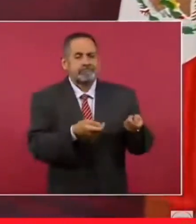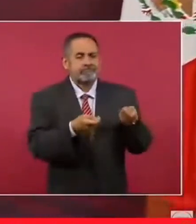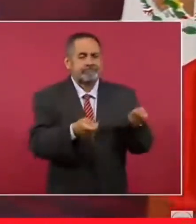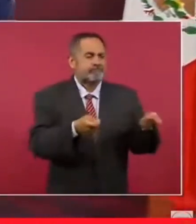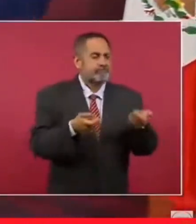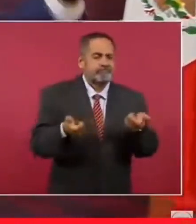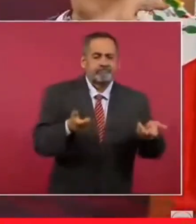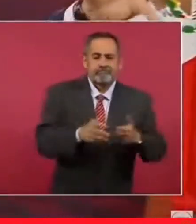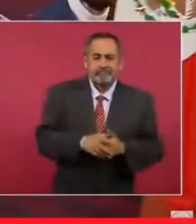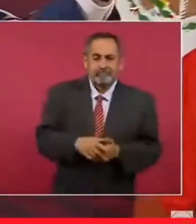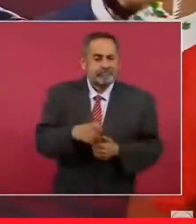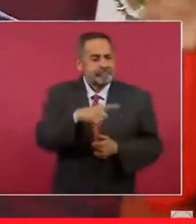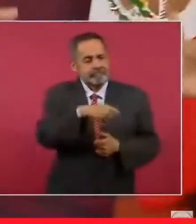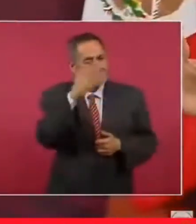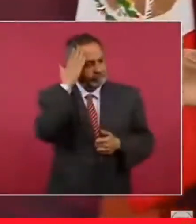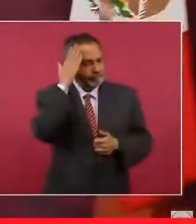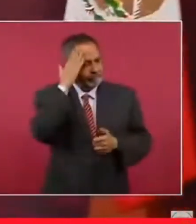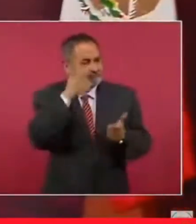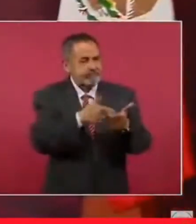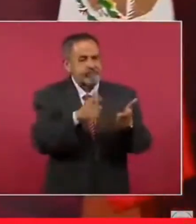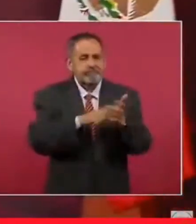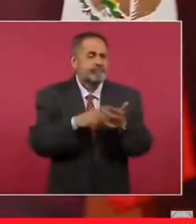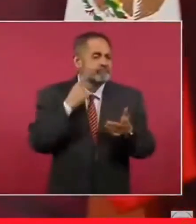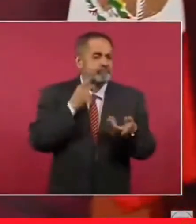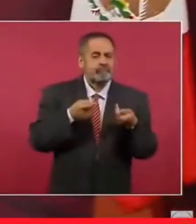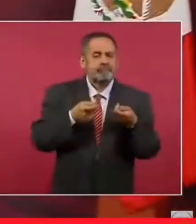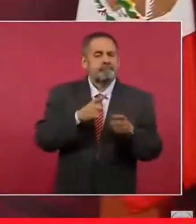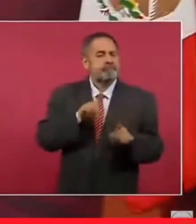a los dirigentes de los partidos,